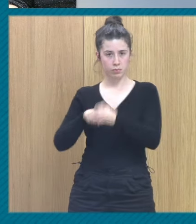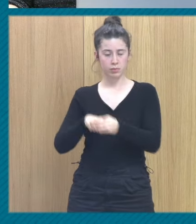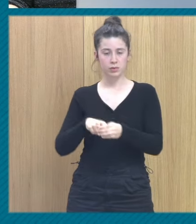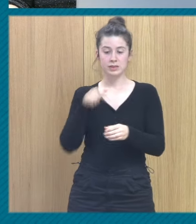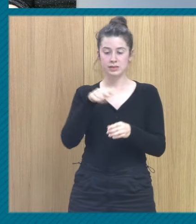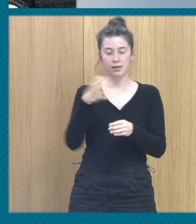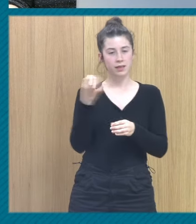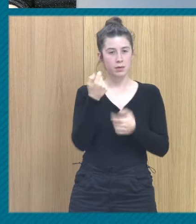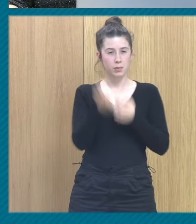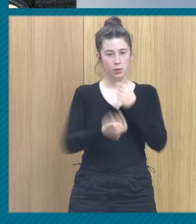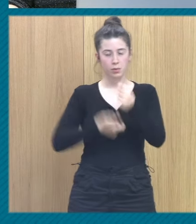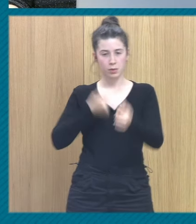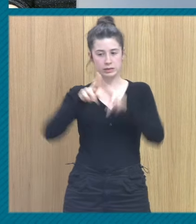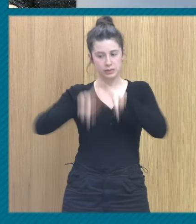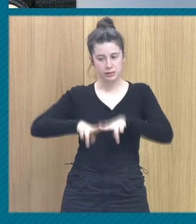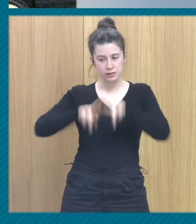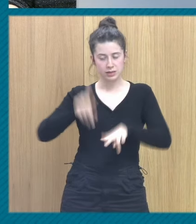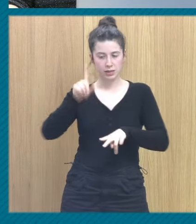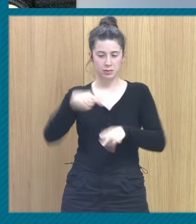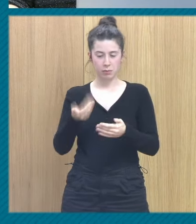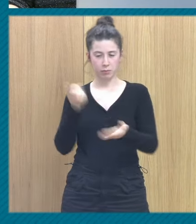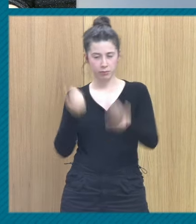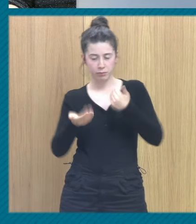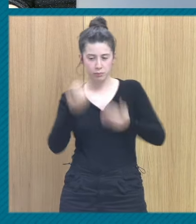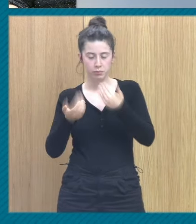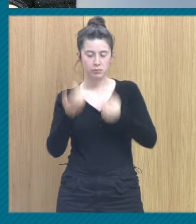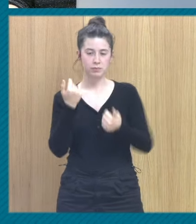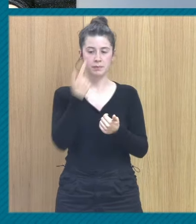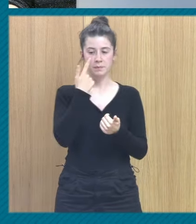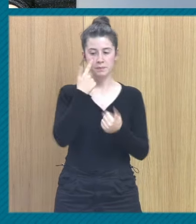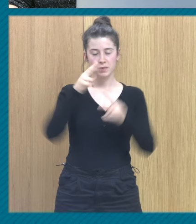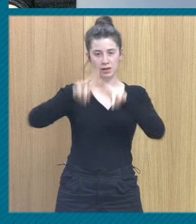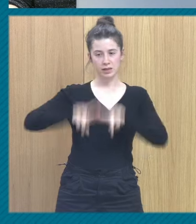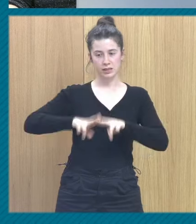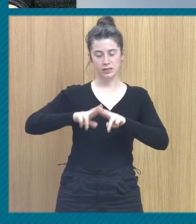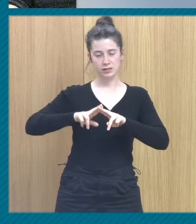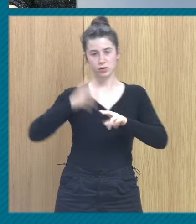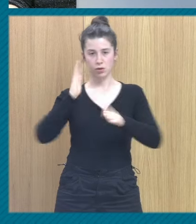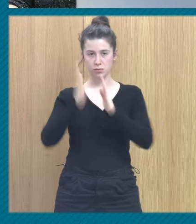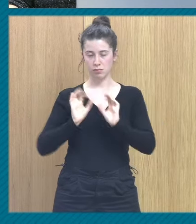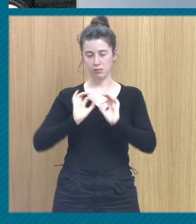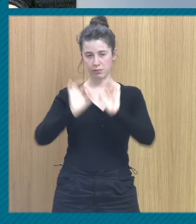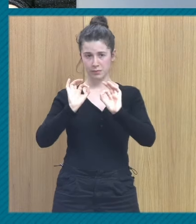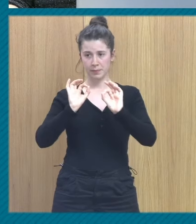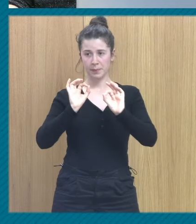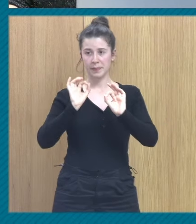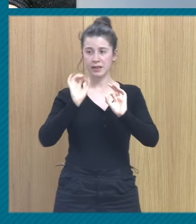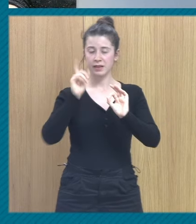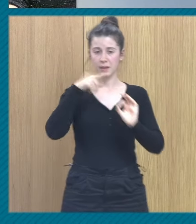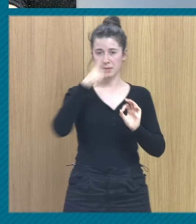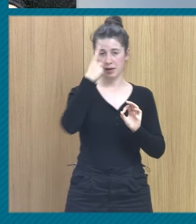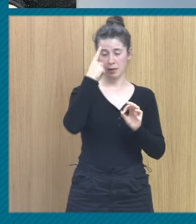e ir desmontando poco a poco pero hay que trabajarlo de una manera específica toda la parte traumática de la memoria corporal